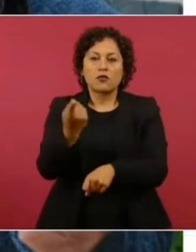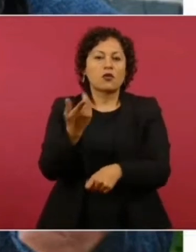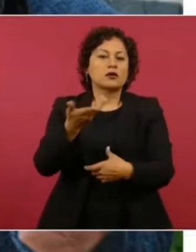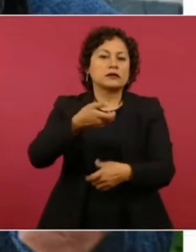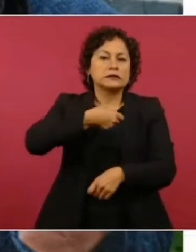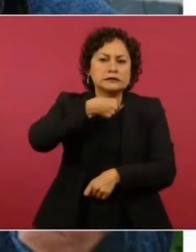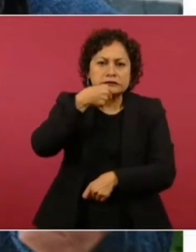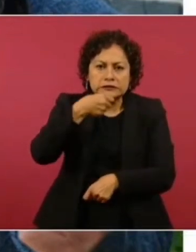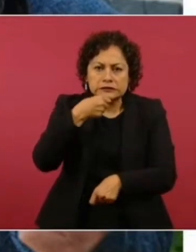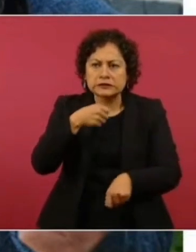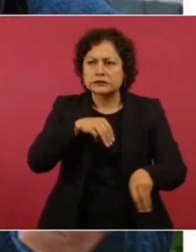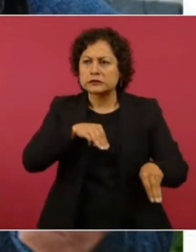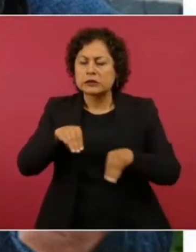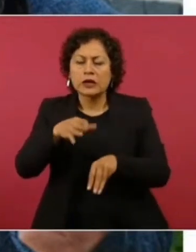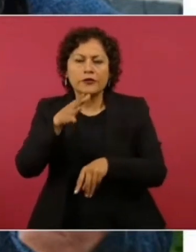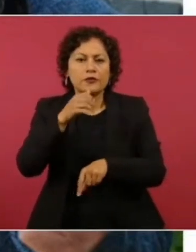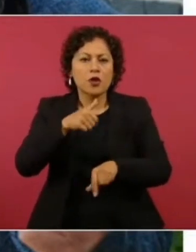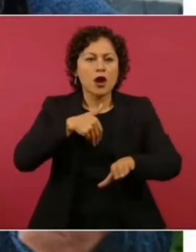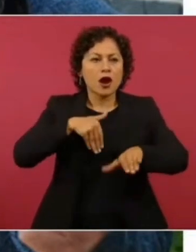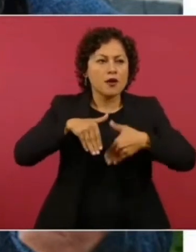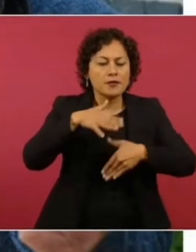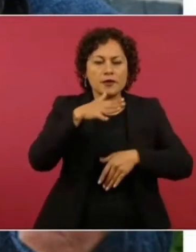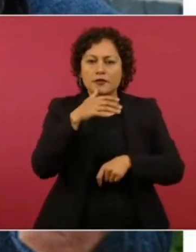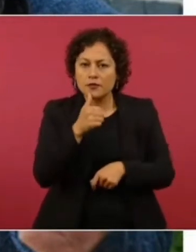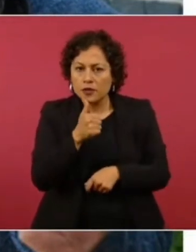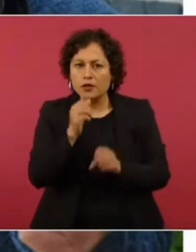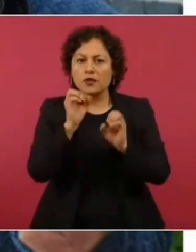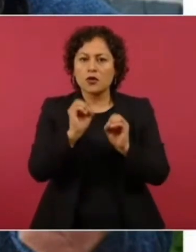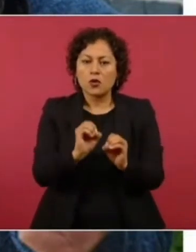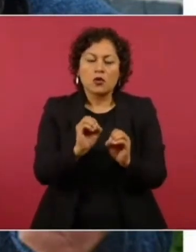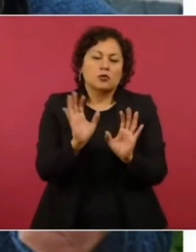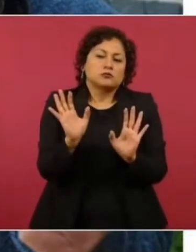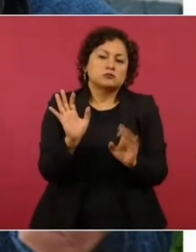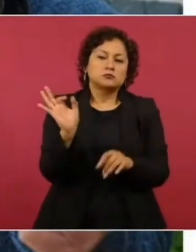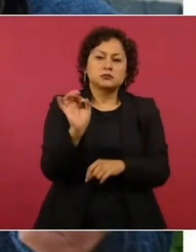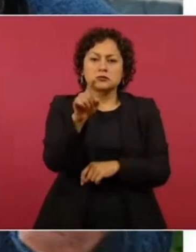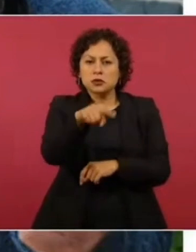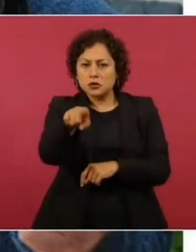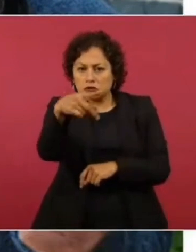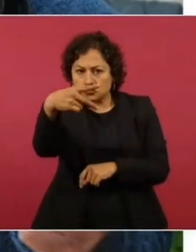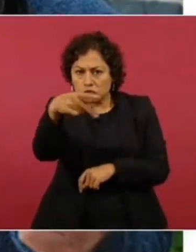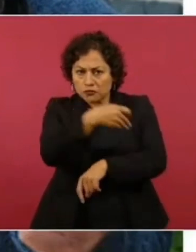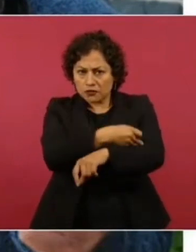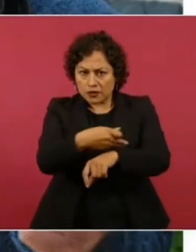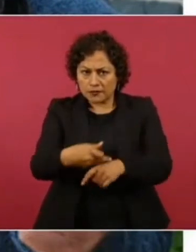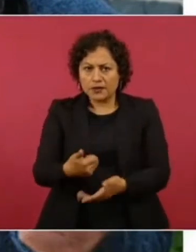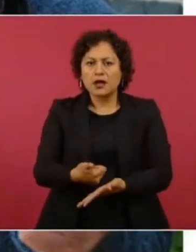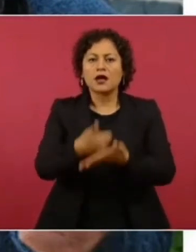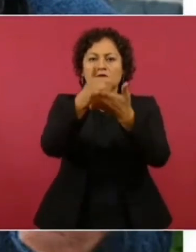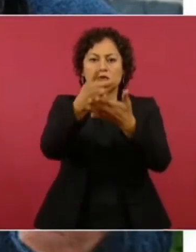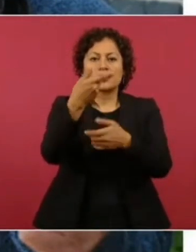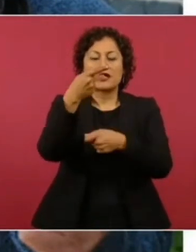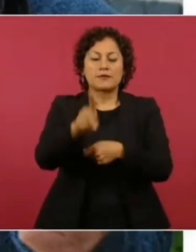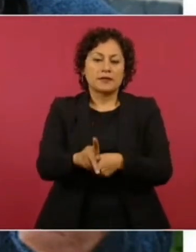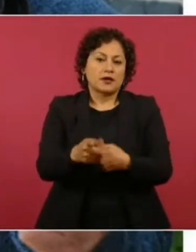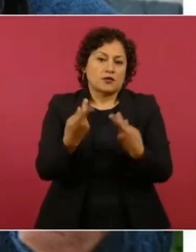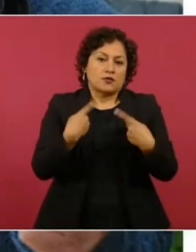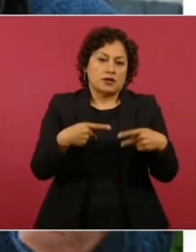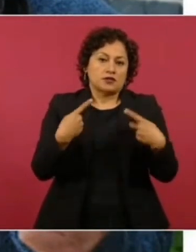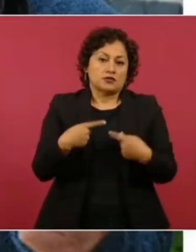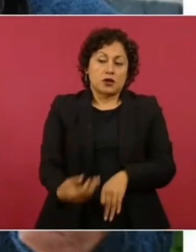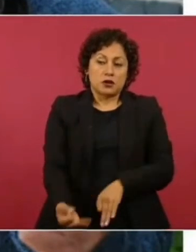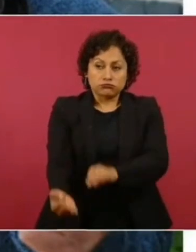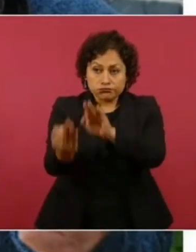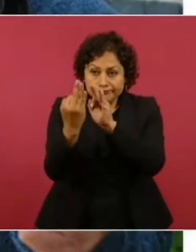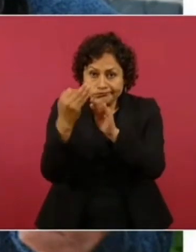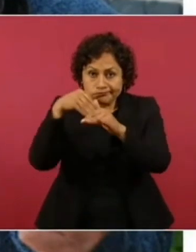alguien que les auxilie o inclusive aunque tengan un familiar, pero ellos no pueden ir al módulo de manera personal, ellos